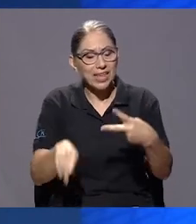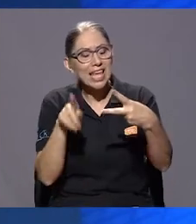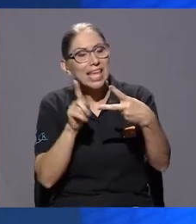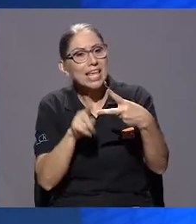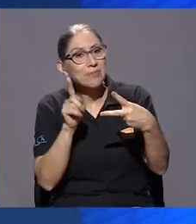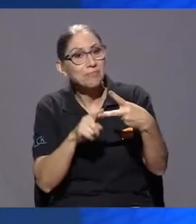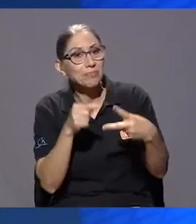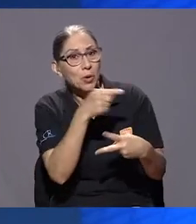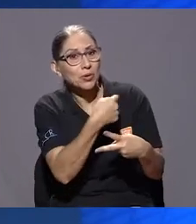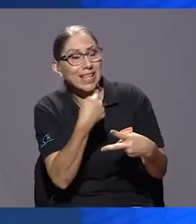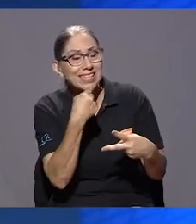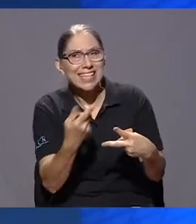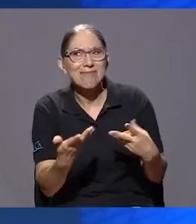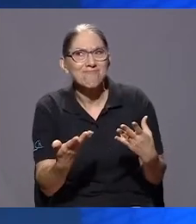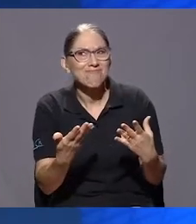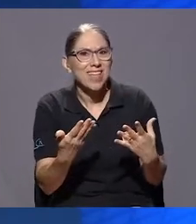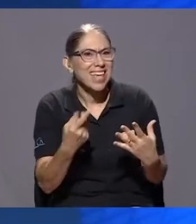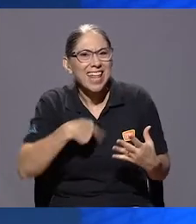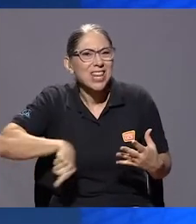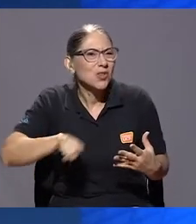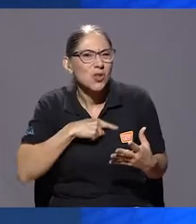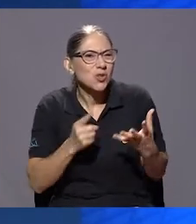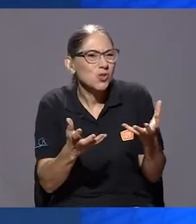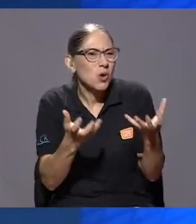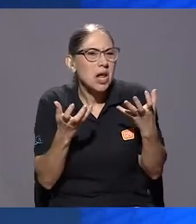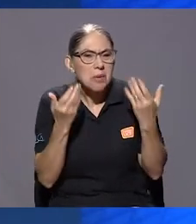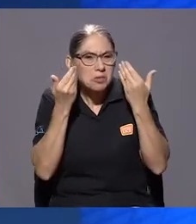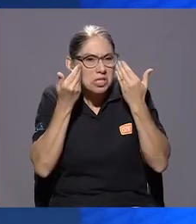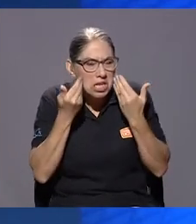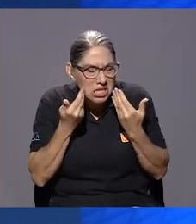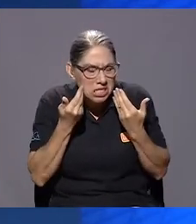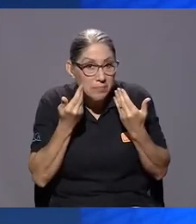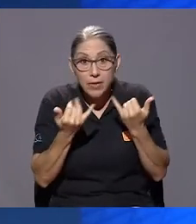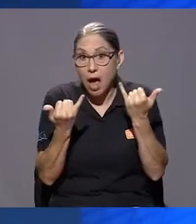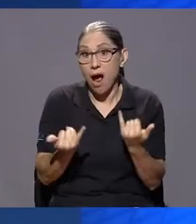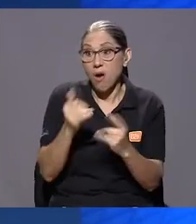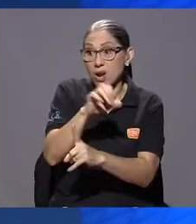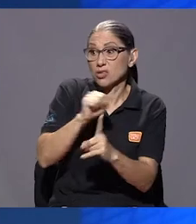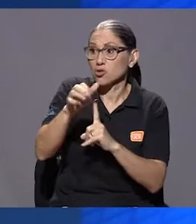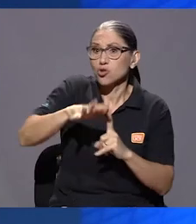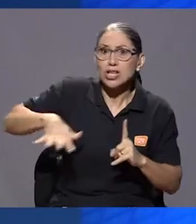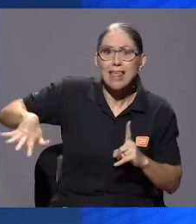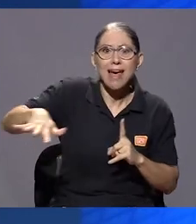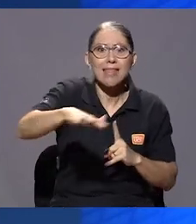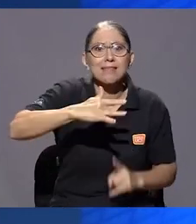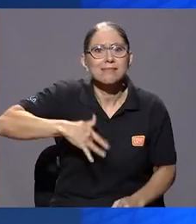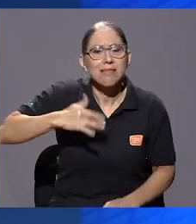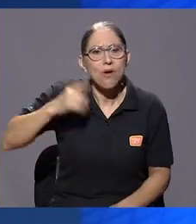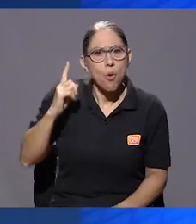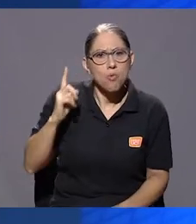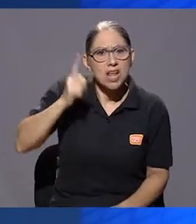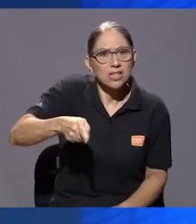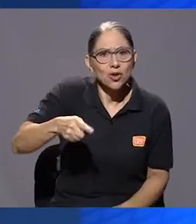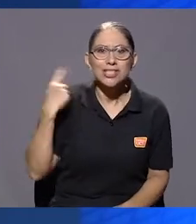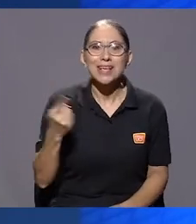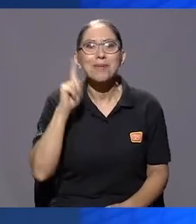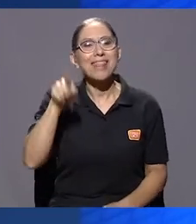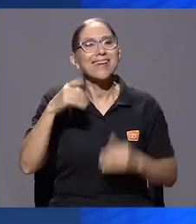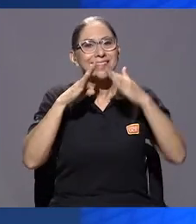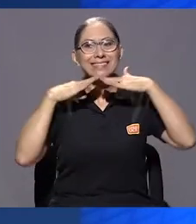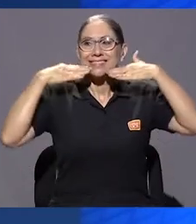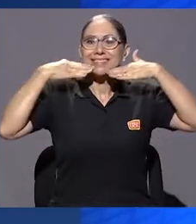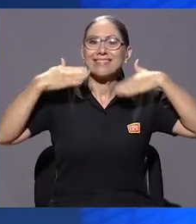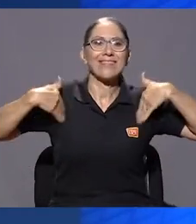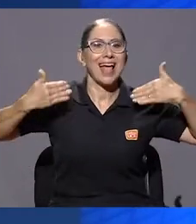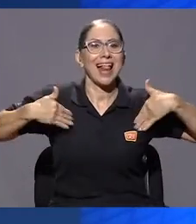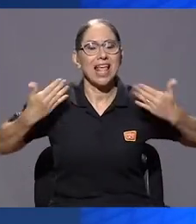que decías de huirle a la tristeza, vivimos en una sociedad actualmente en donde hay como una obligación de estar siempre feliz,